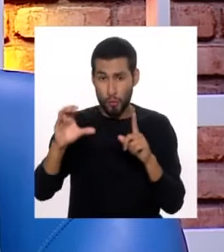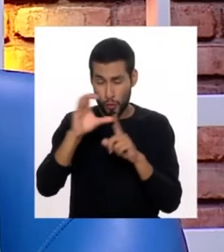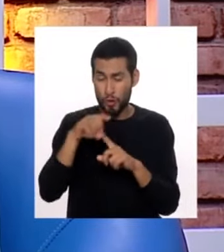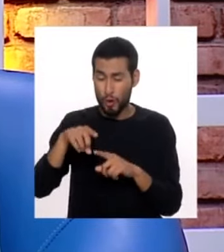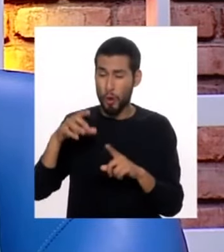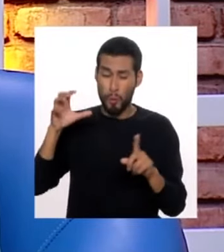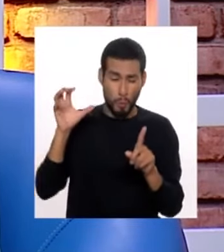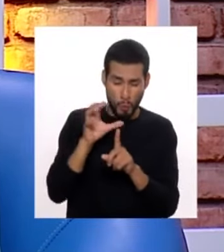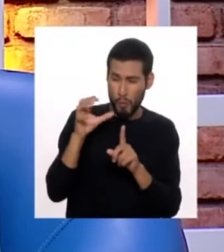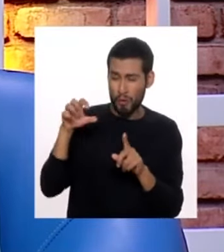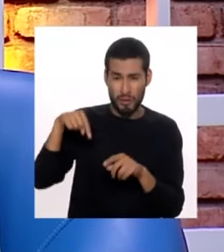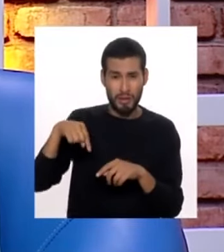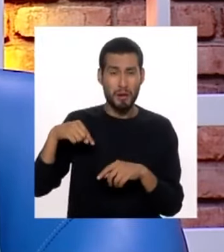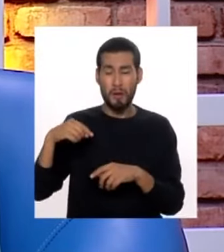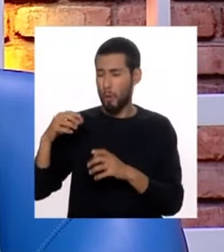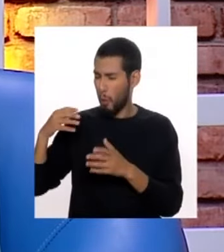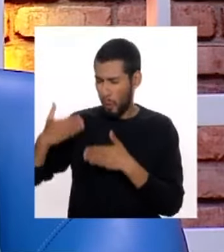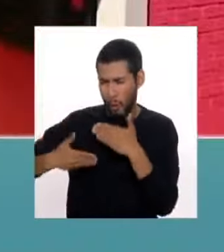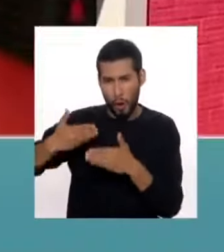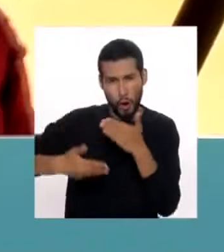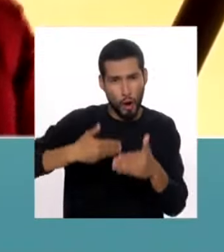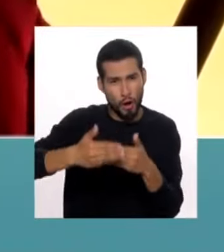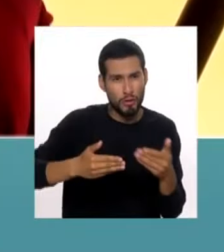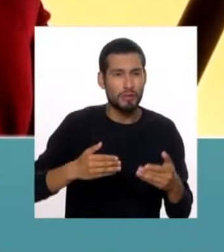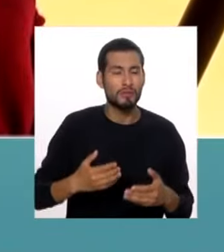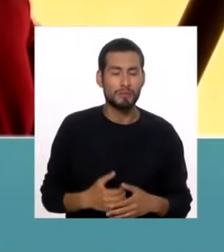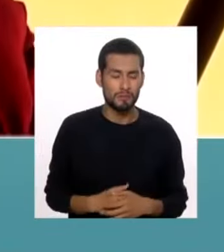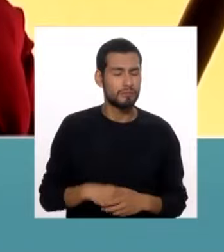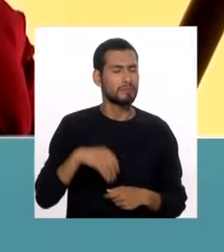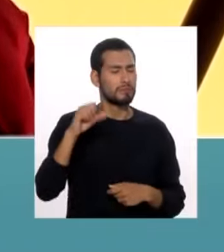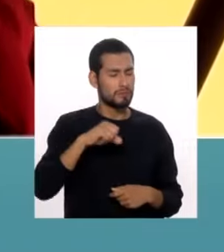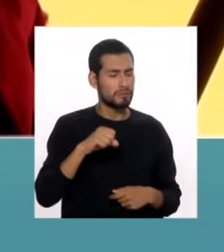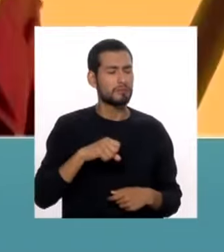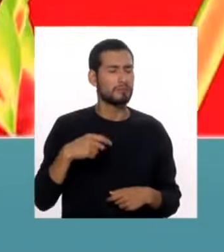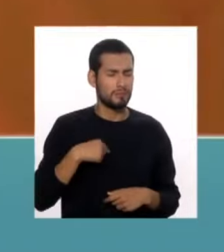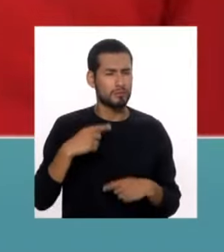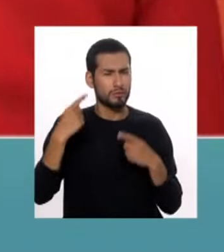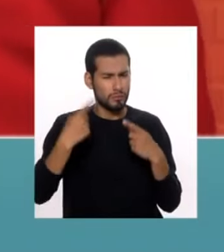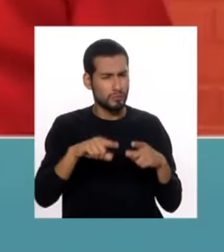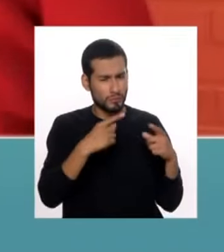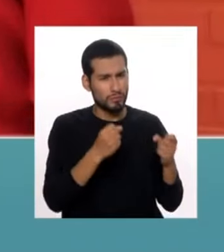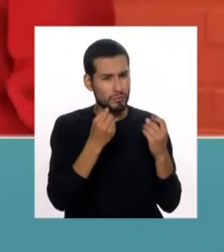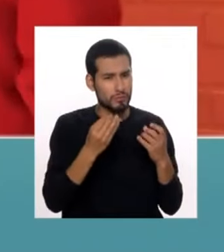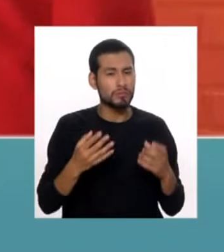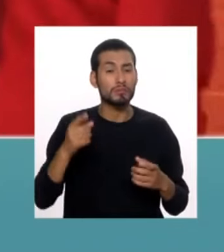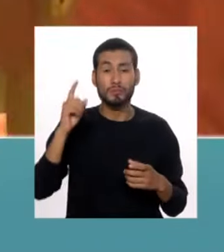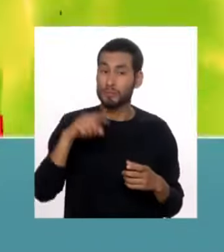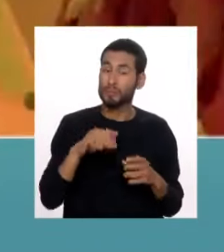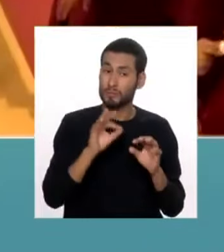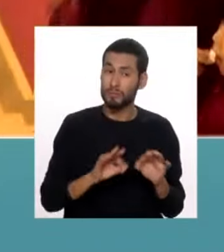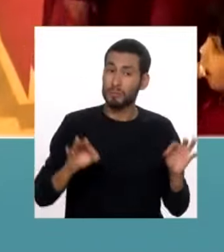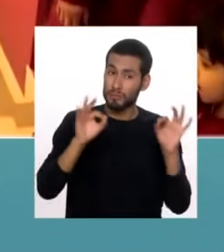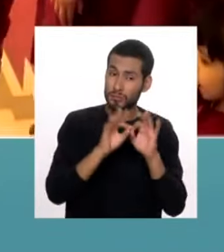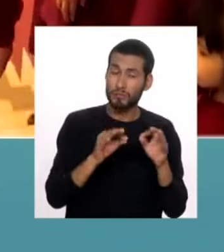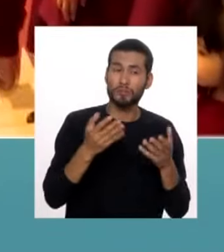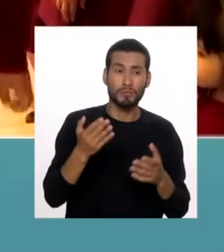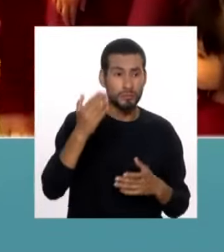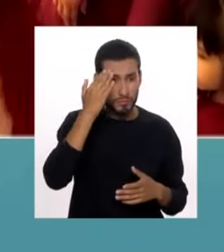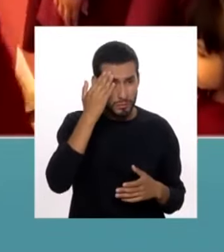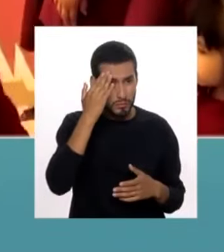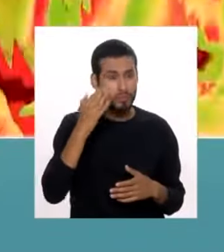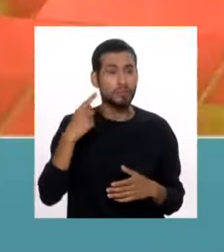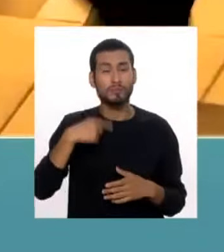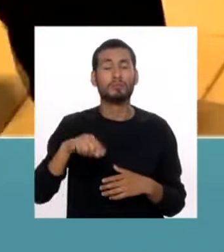del bullying la que vivimos aquí en Perú. Sí, exactamente. Muchas veces está ocurriendo eso y es importante poder saber